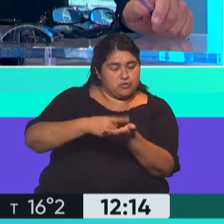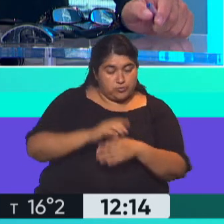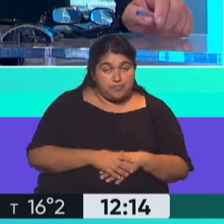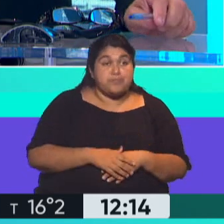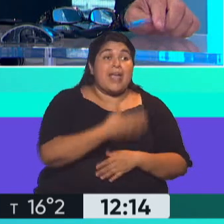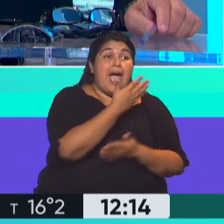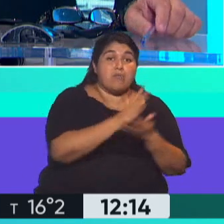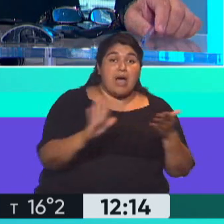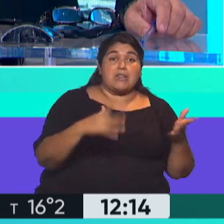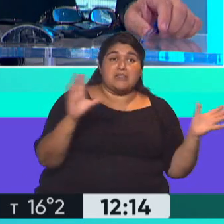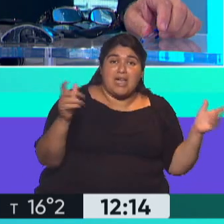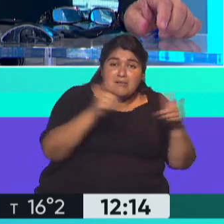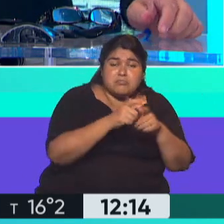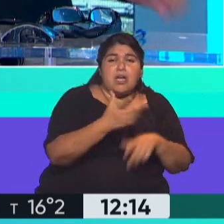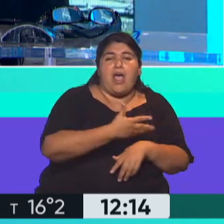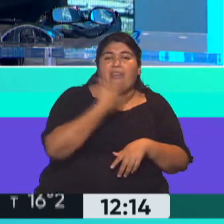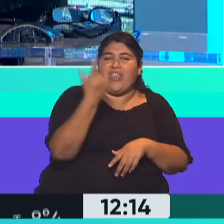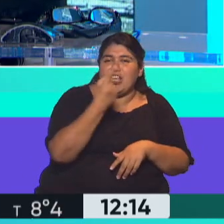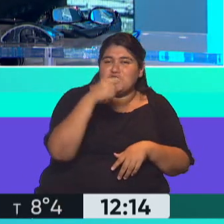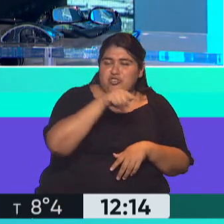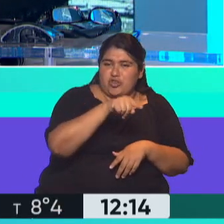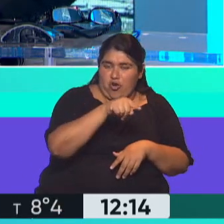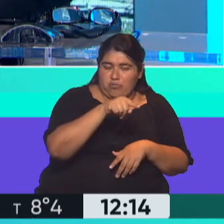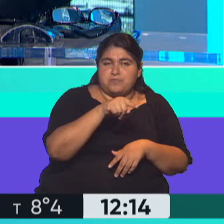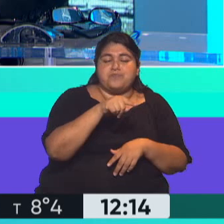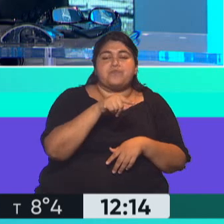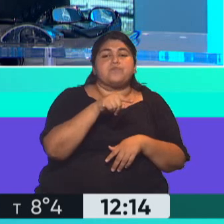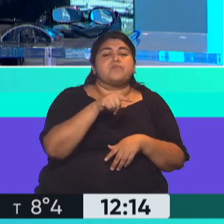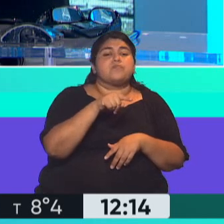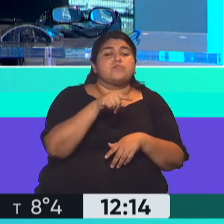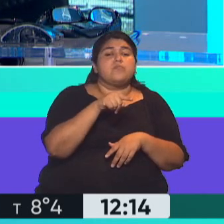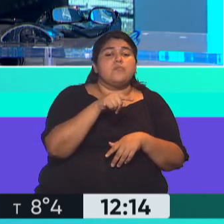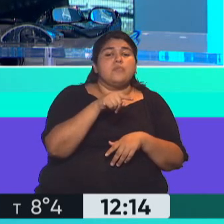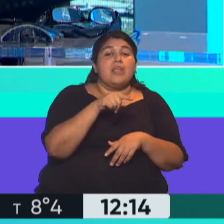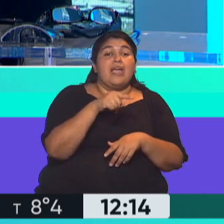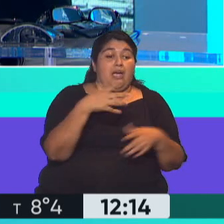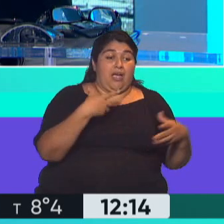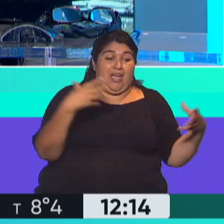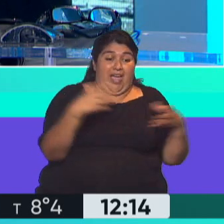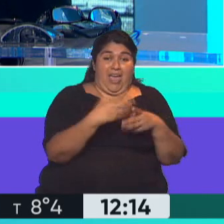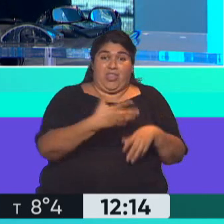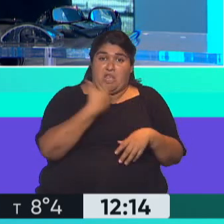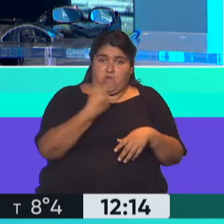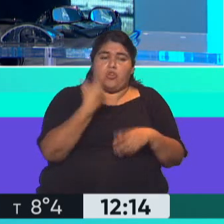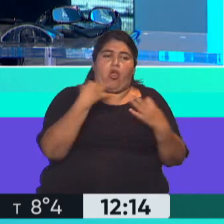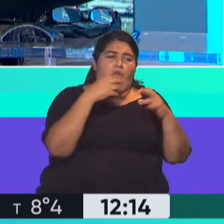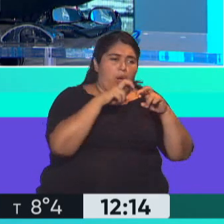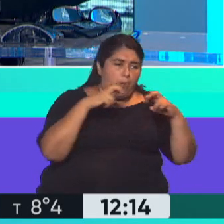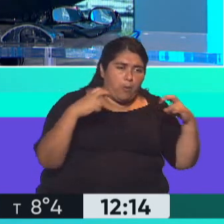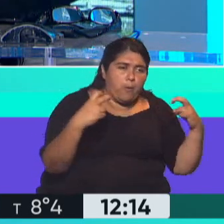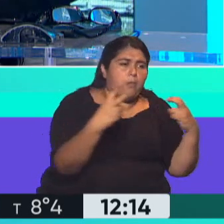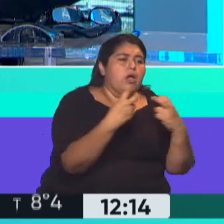Claro. Es decir, o el board, que es cuando se lo refiere a veces en inglés. El directorio también se tiene que sentar,